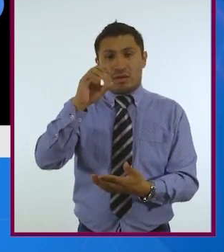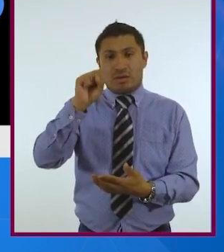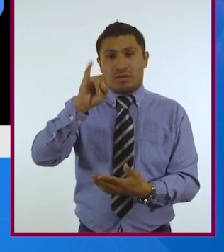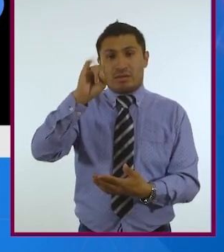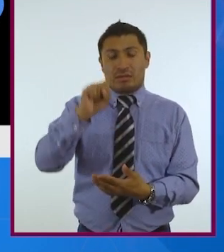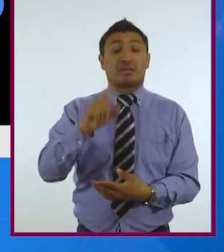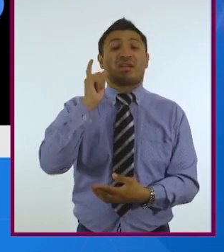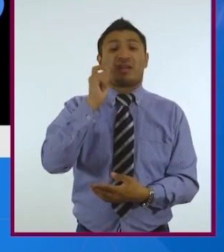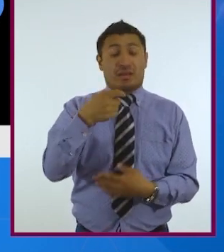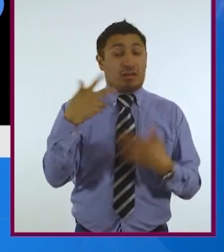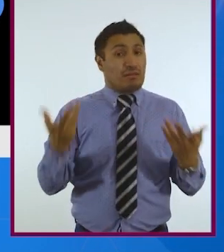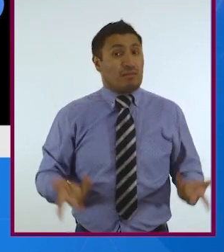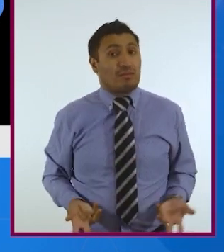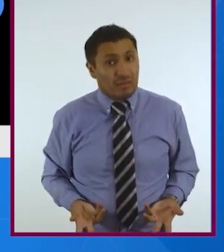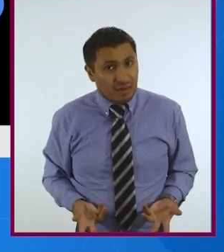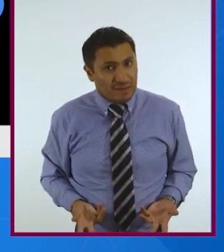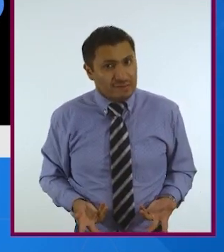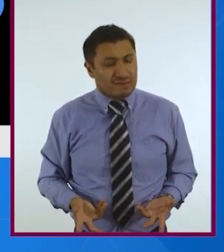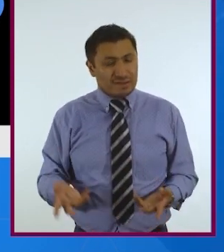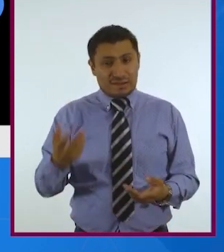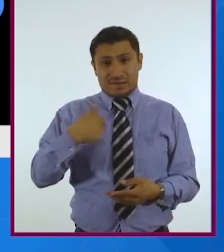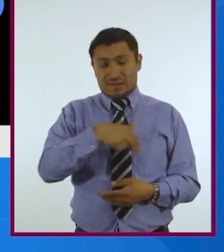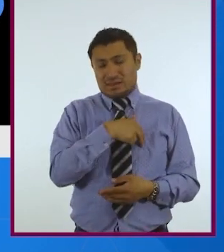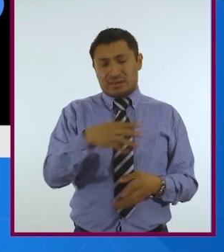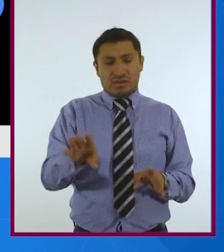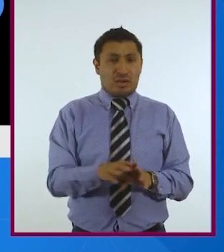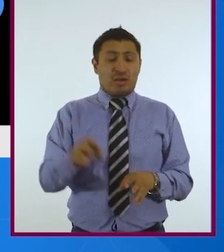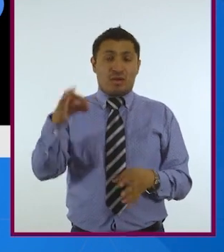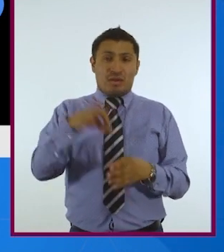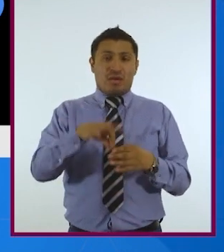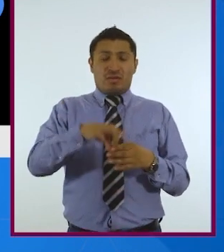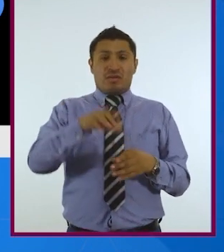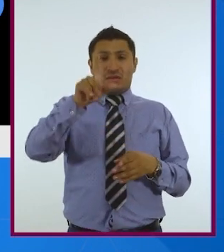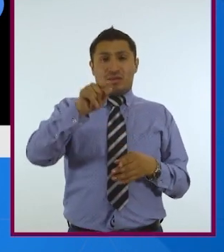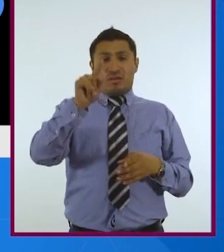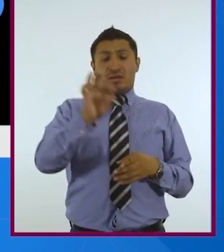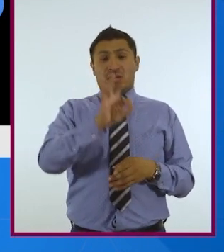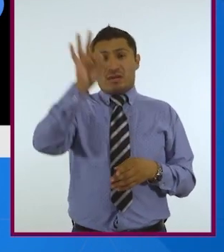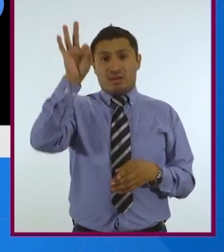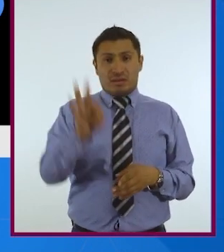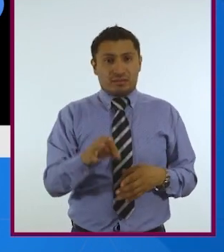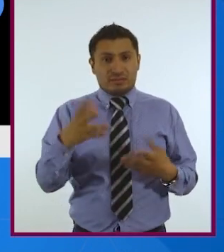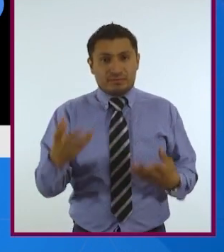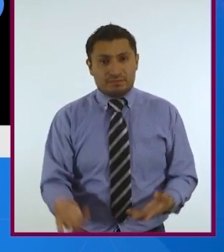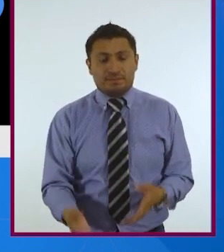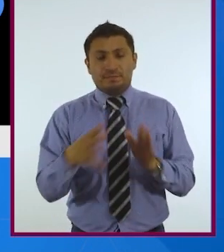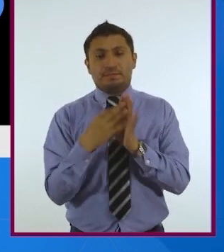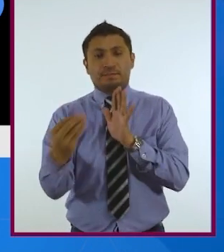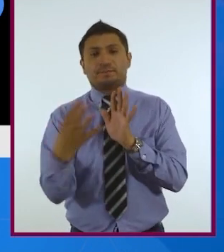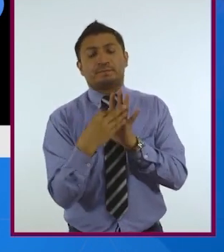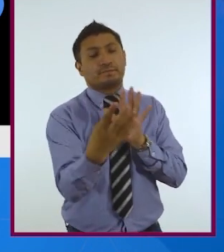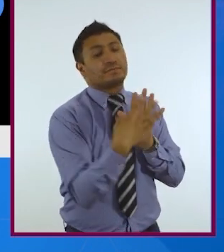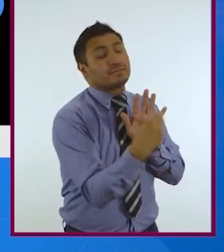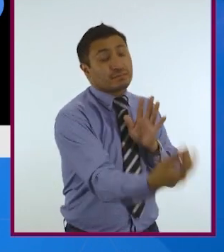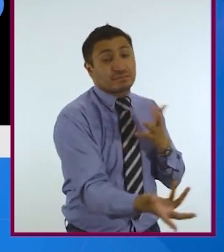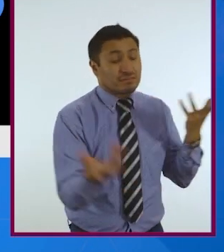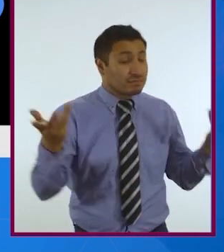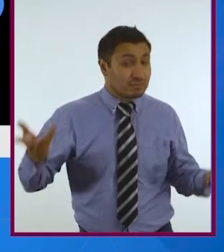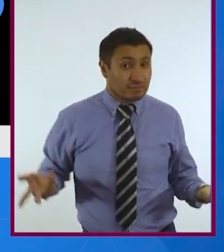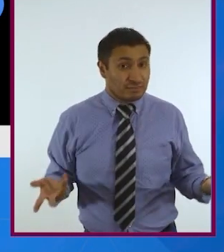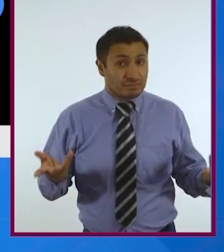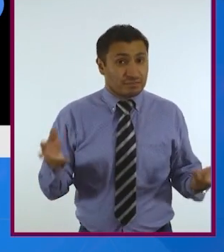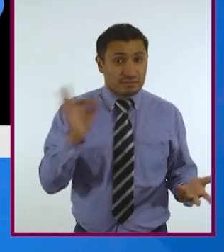¿Qué nos está dando este dato? Nos hubiéramos ahorrado el 70% de epidemias y pandemias